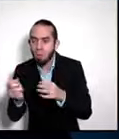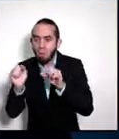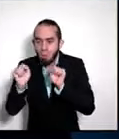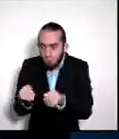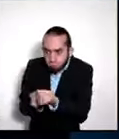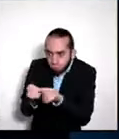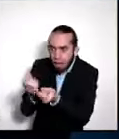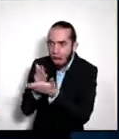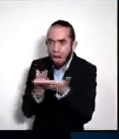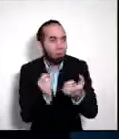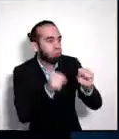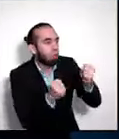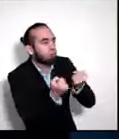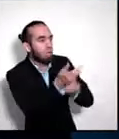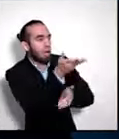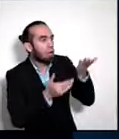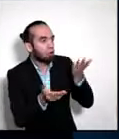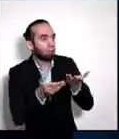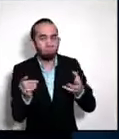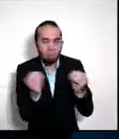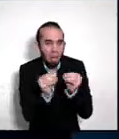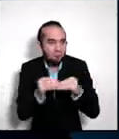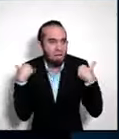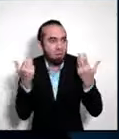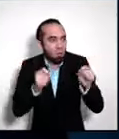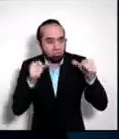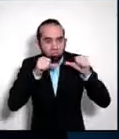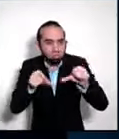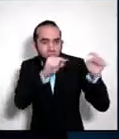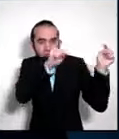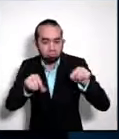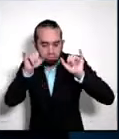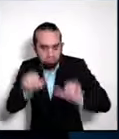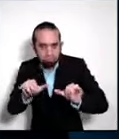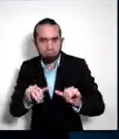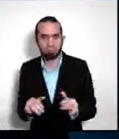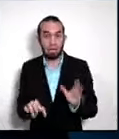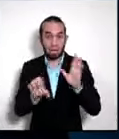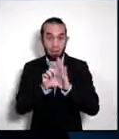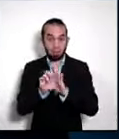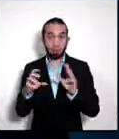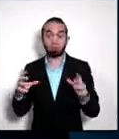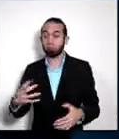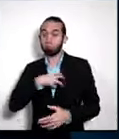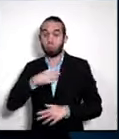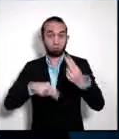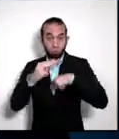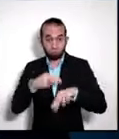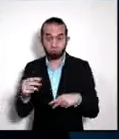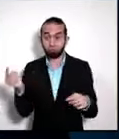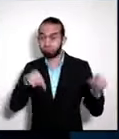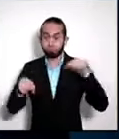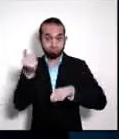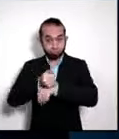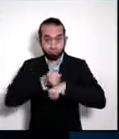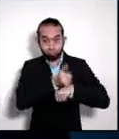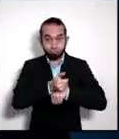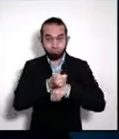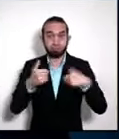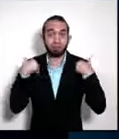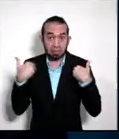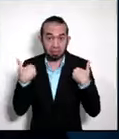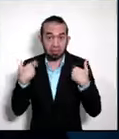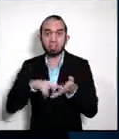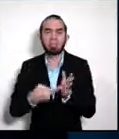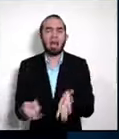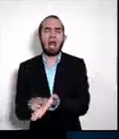para que puedan estar más contentos acá. Porque si ellos están contentos, nosotros también van a generar más